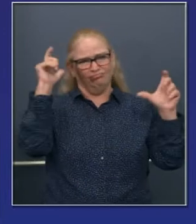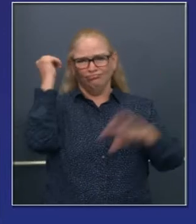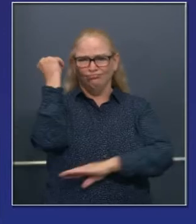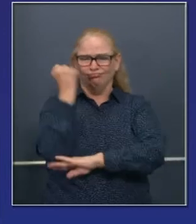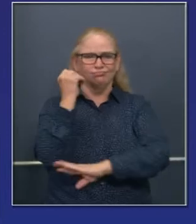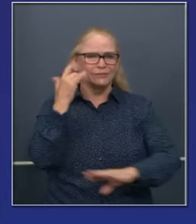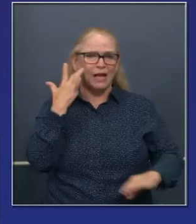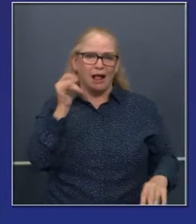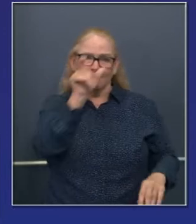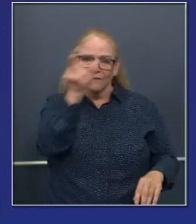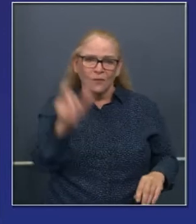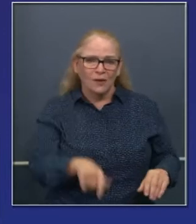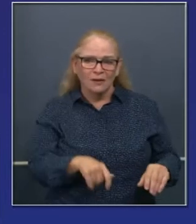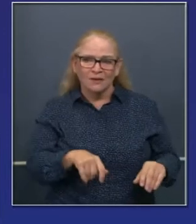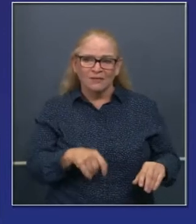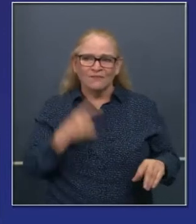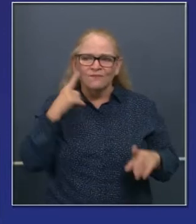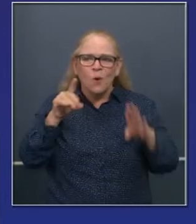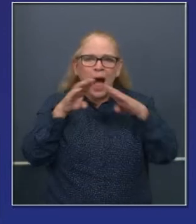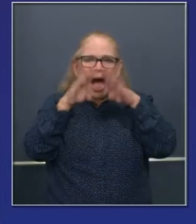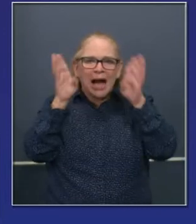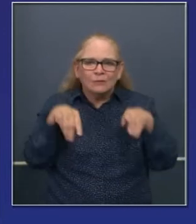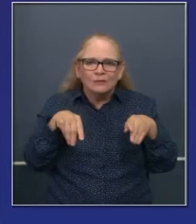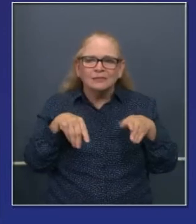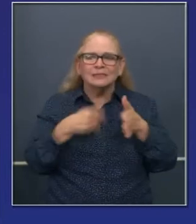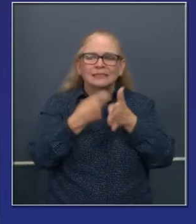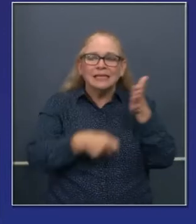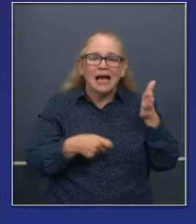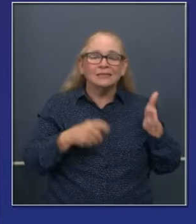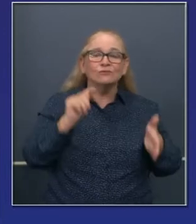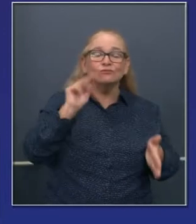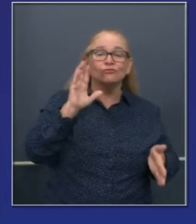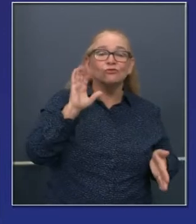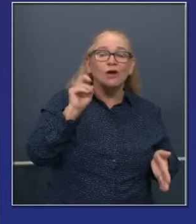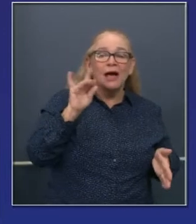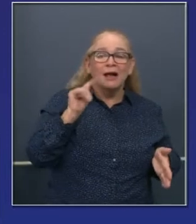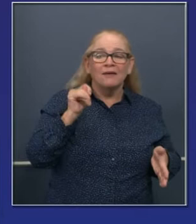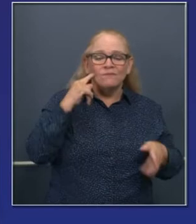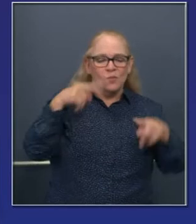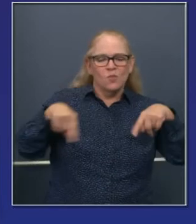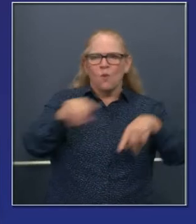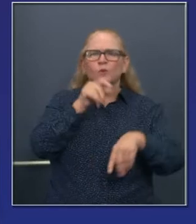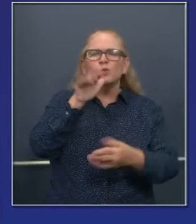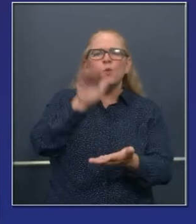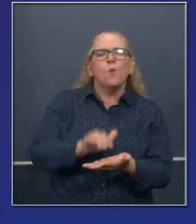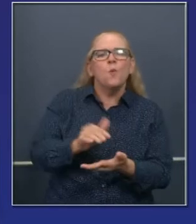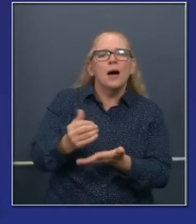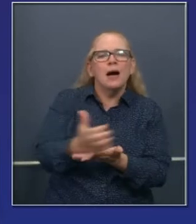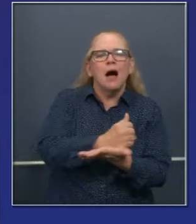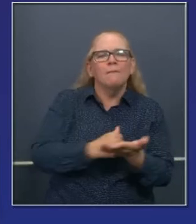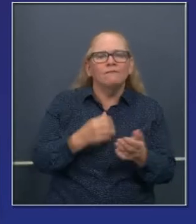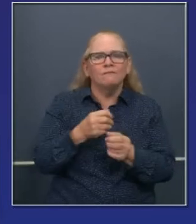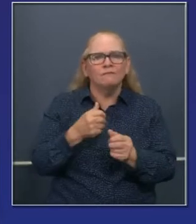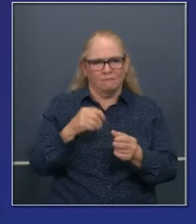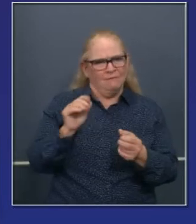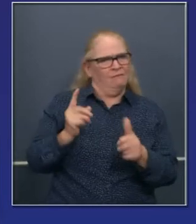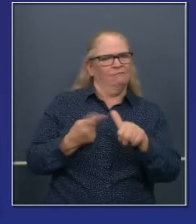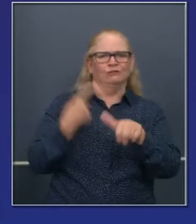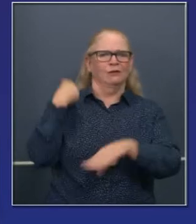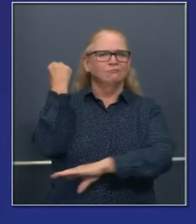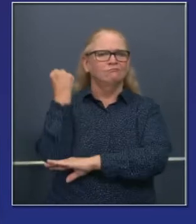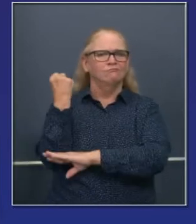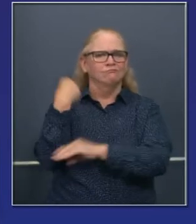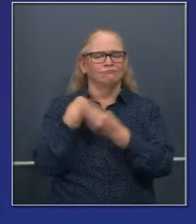para créditos de vivienda de pocos recursos, ayudando a producción de viviendas,